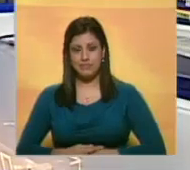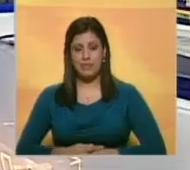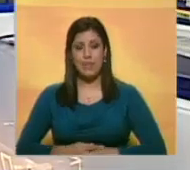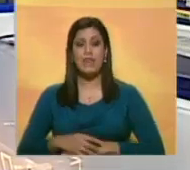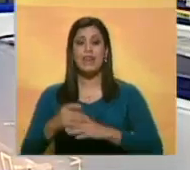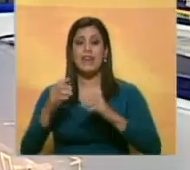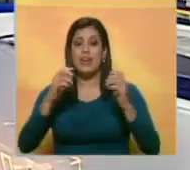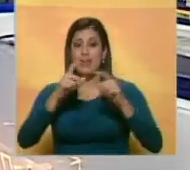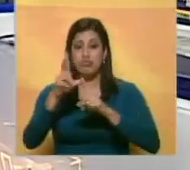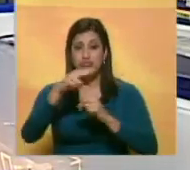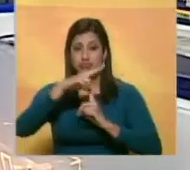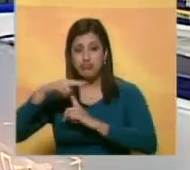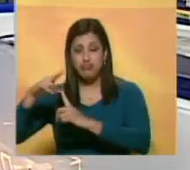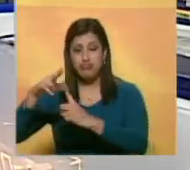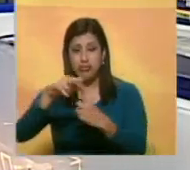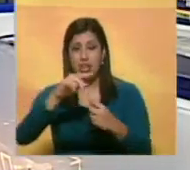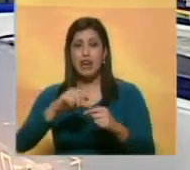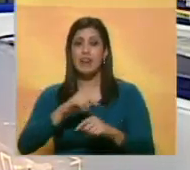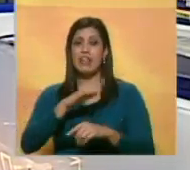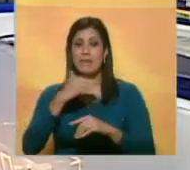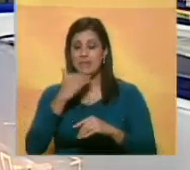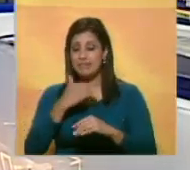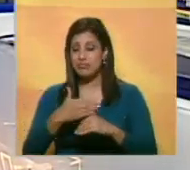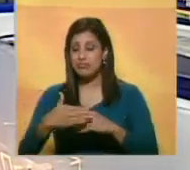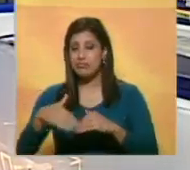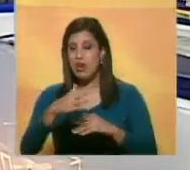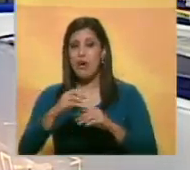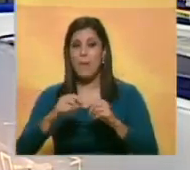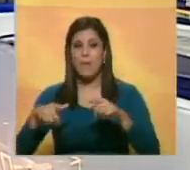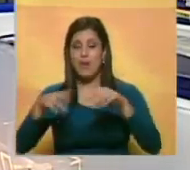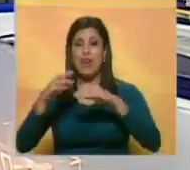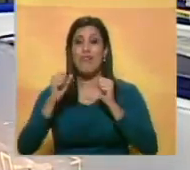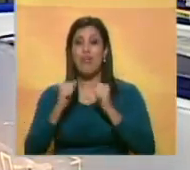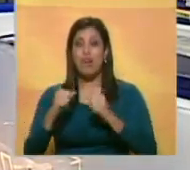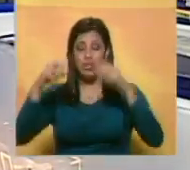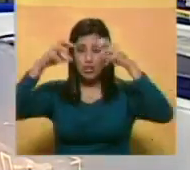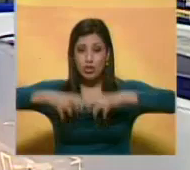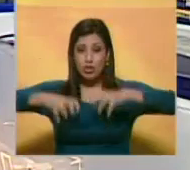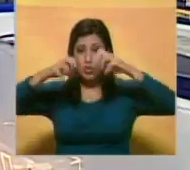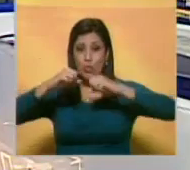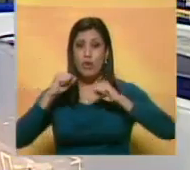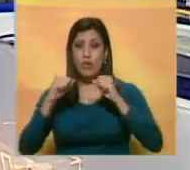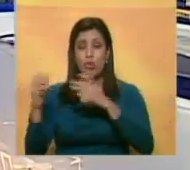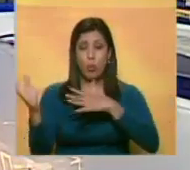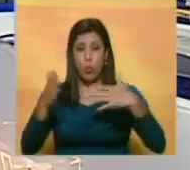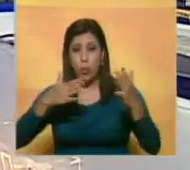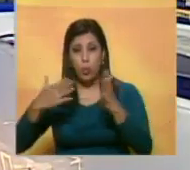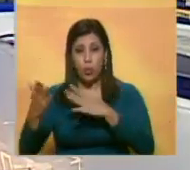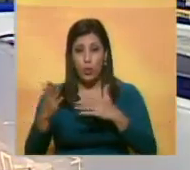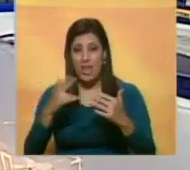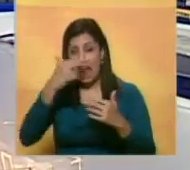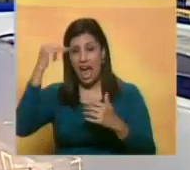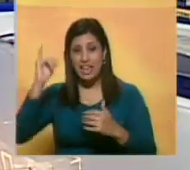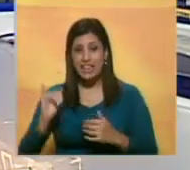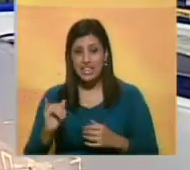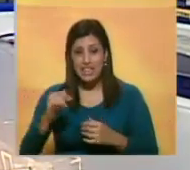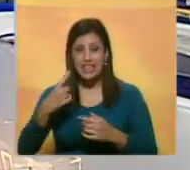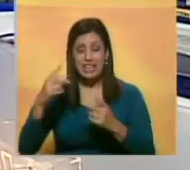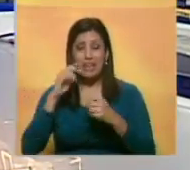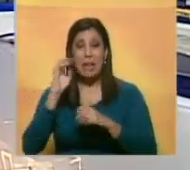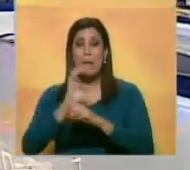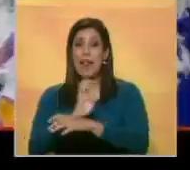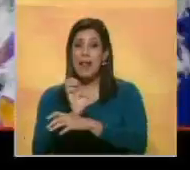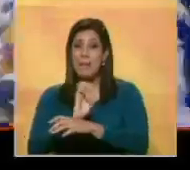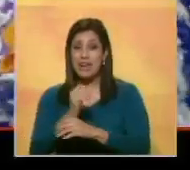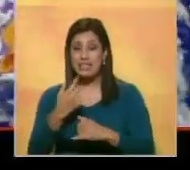La tormenta tropical Isaac está cruzando las Antillas Menores acompañada por torrenciales lluvias y fuertes vientos. Haití se encuentra en alerta de